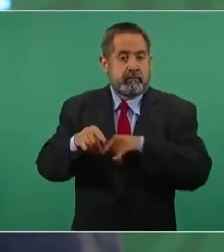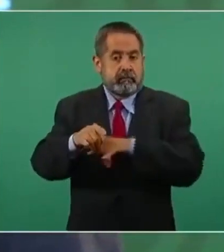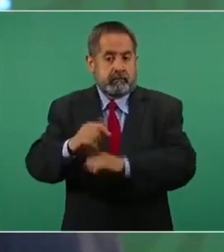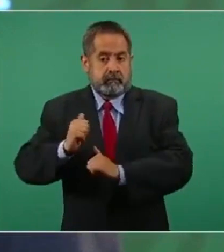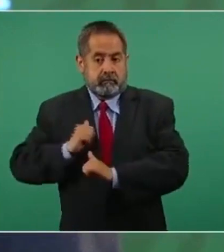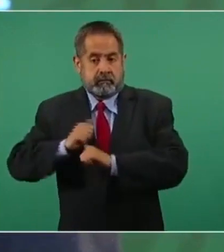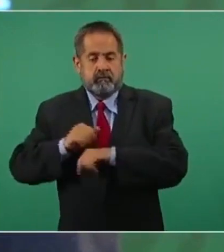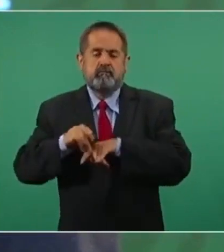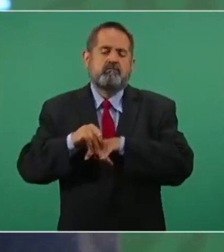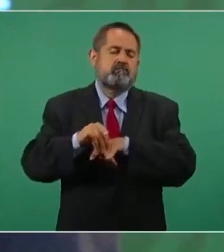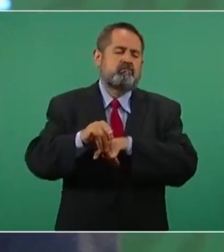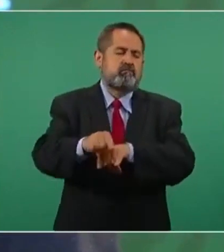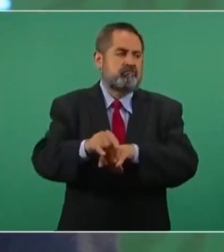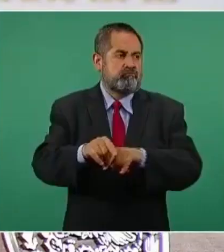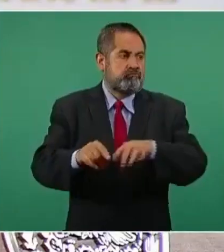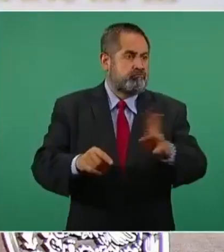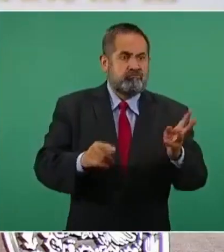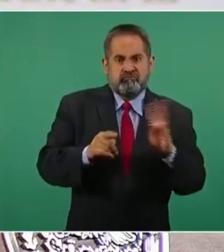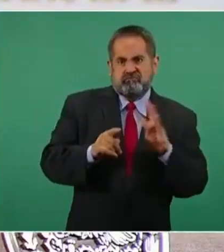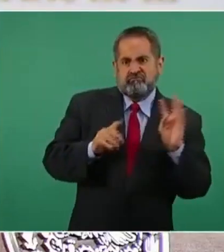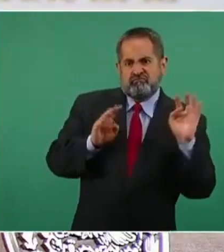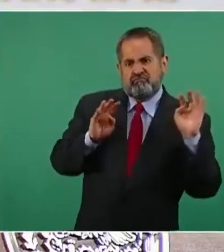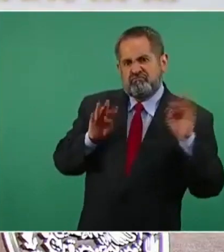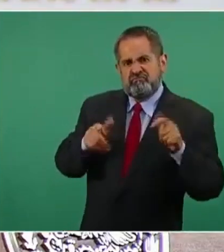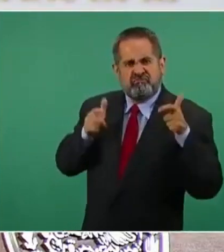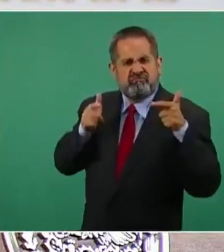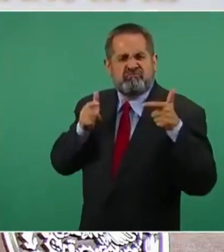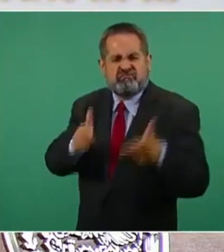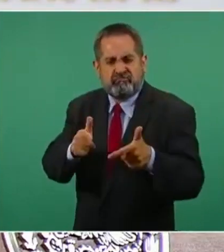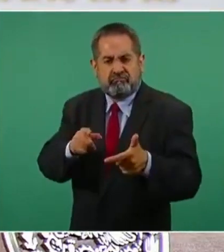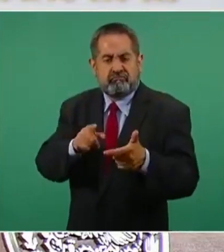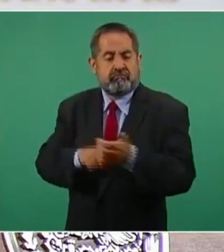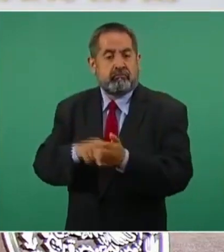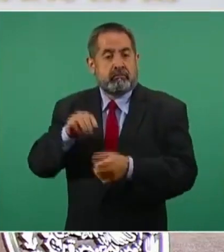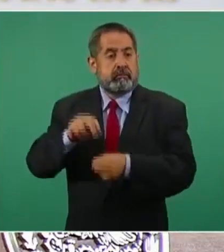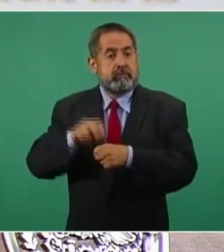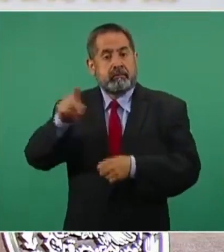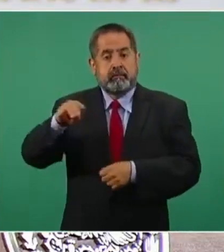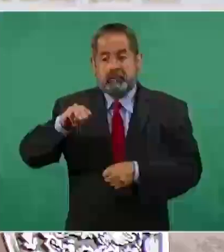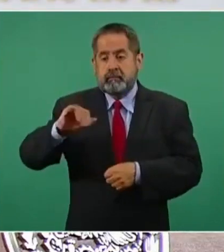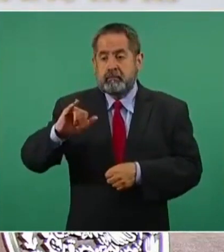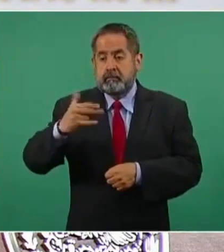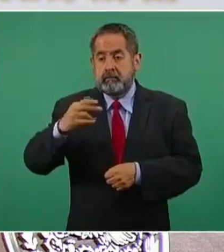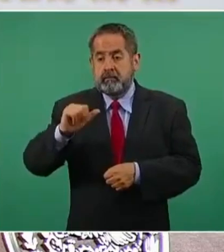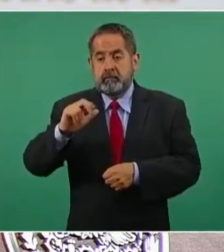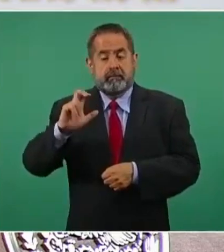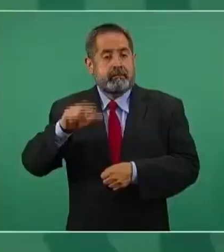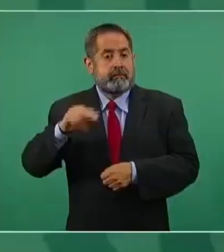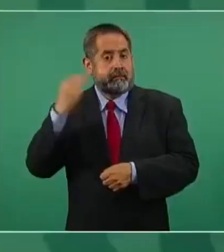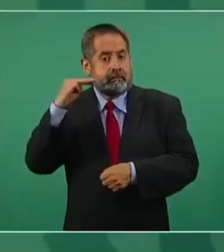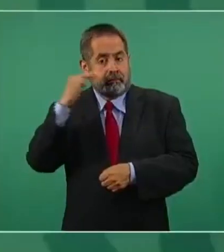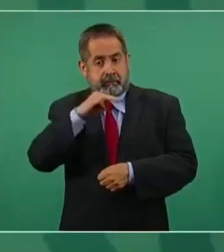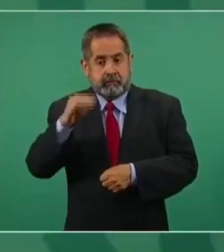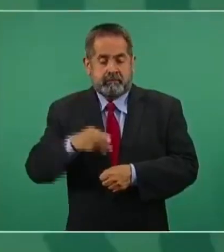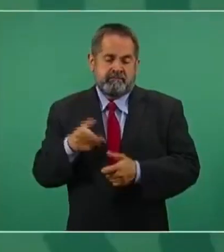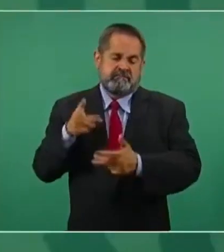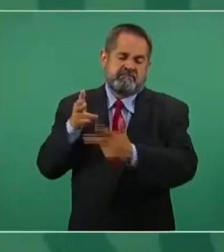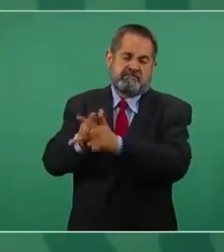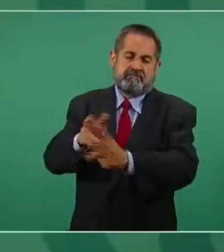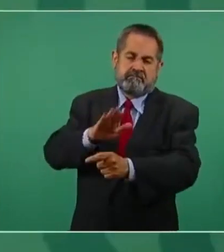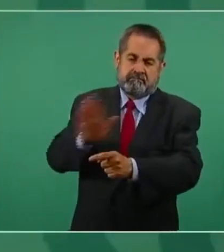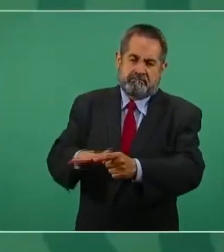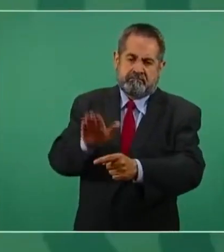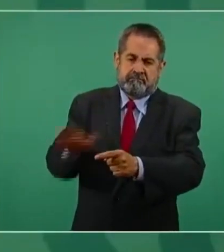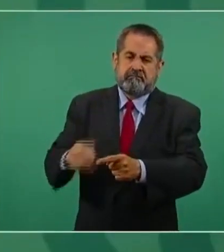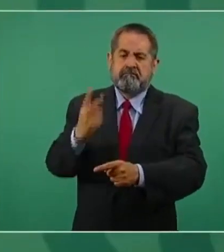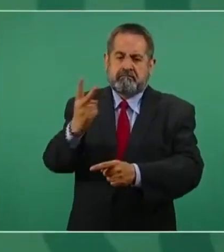cerca de Aguililla, en Michoacán, asesinaron a dos, envío